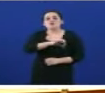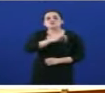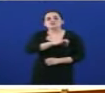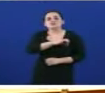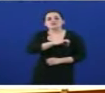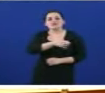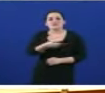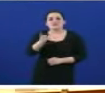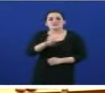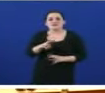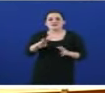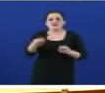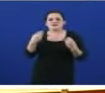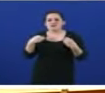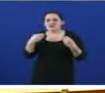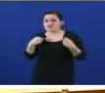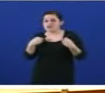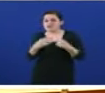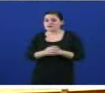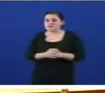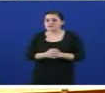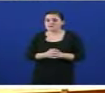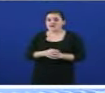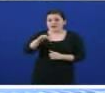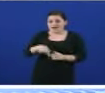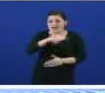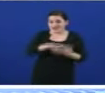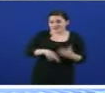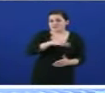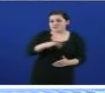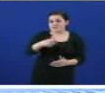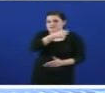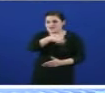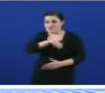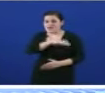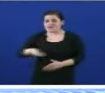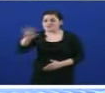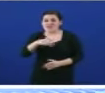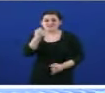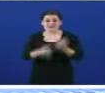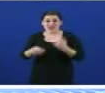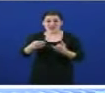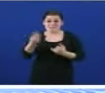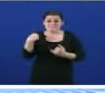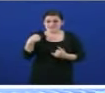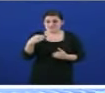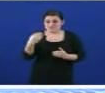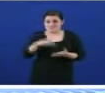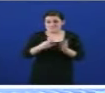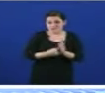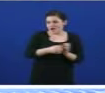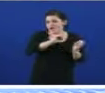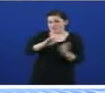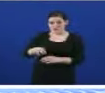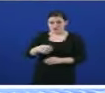introductores das Fundación Sanitarias en Galiza e no Estado. Experimento que houve que abandonar. E agora quer ser tamén en